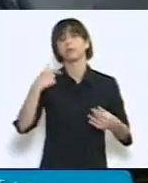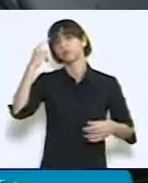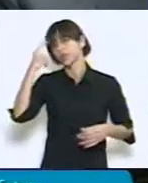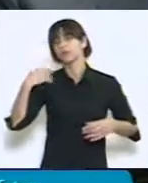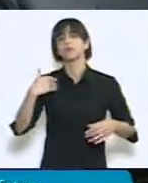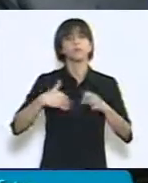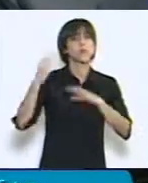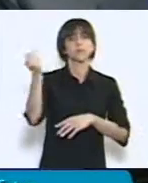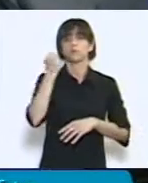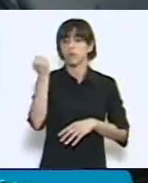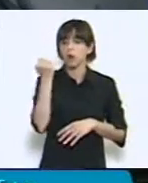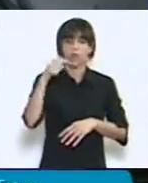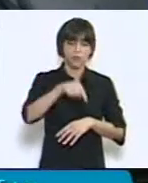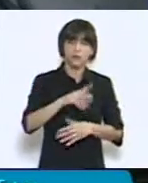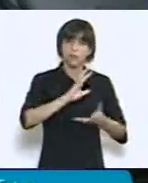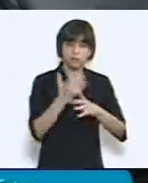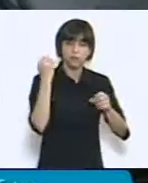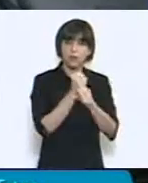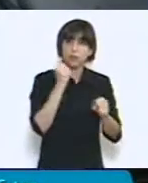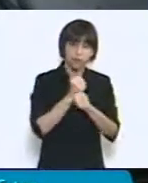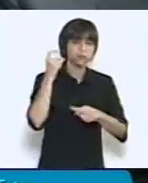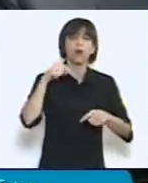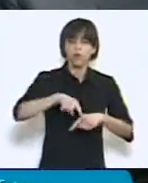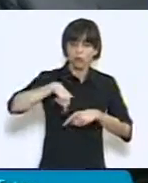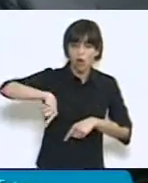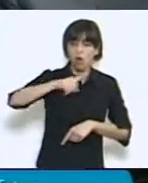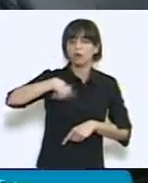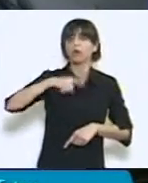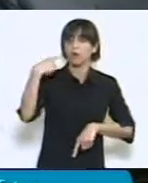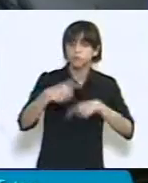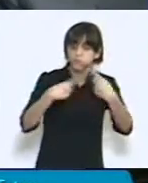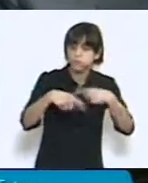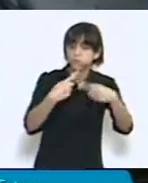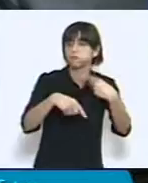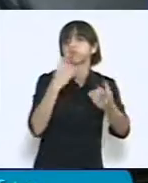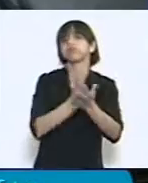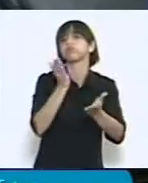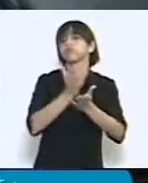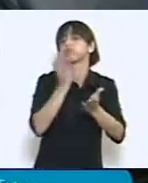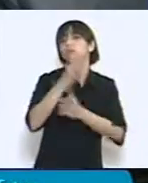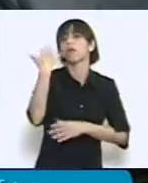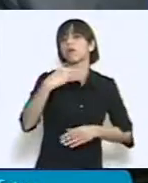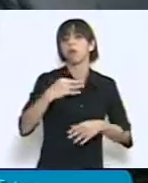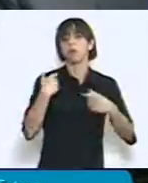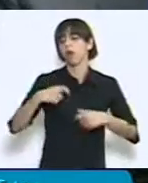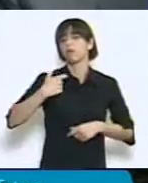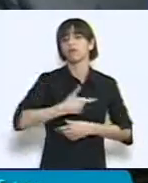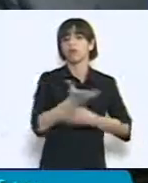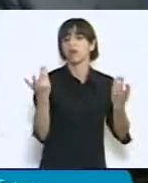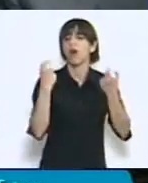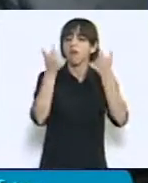seguir trabajando en este rumbo en pos de mejoras de una mayor seguridad social, que debemos